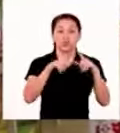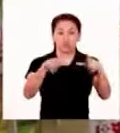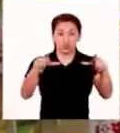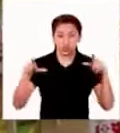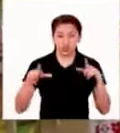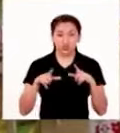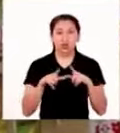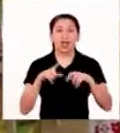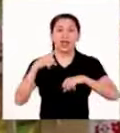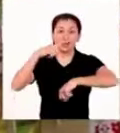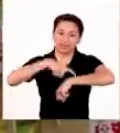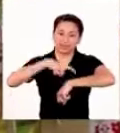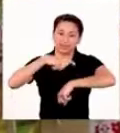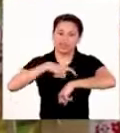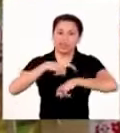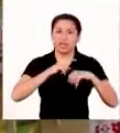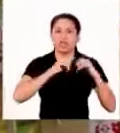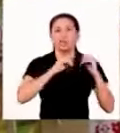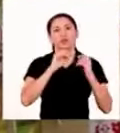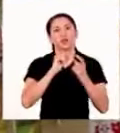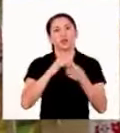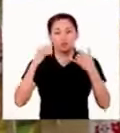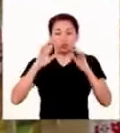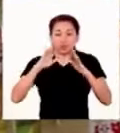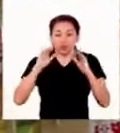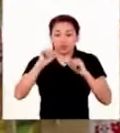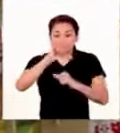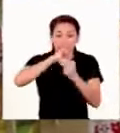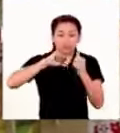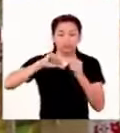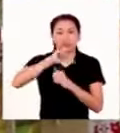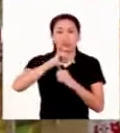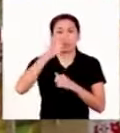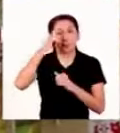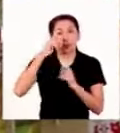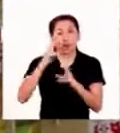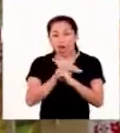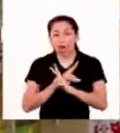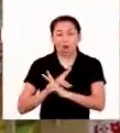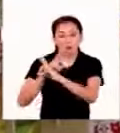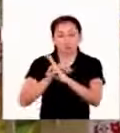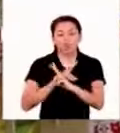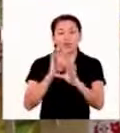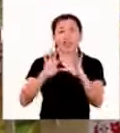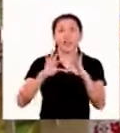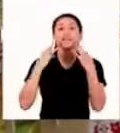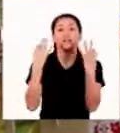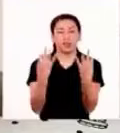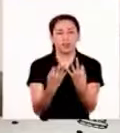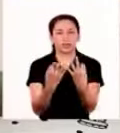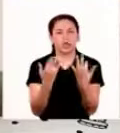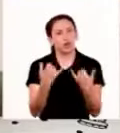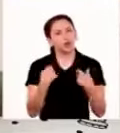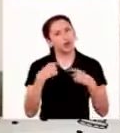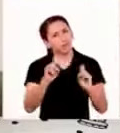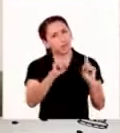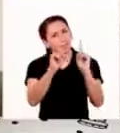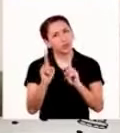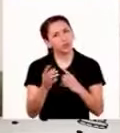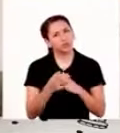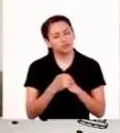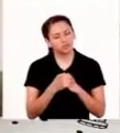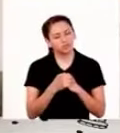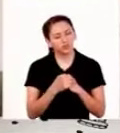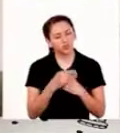reorganizar su espacio, tiempo y dinámicas para cuidar aún más a sus adultos mayores. Me